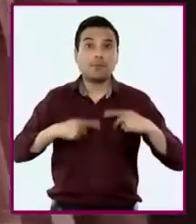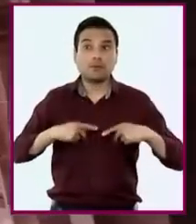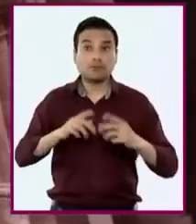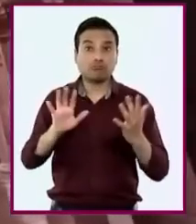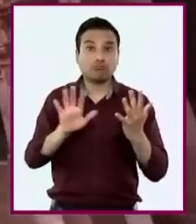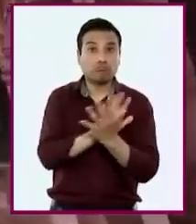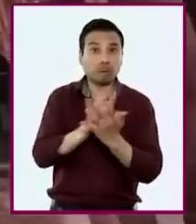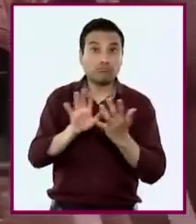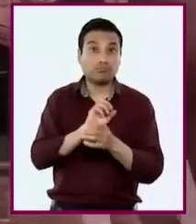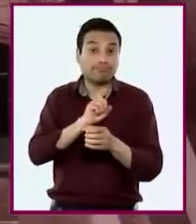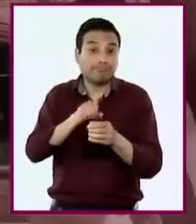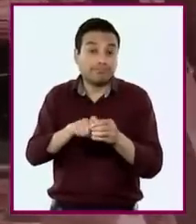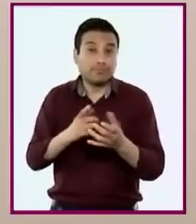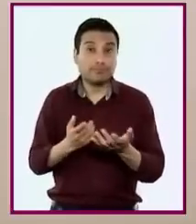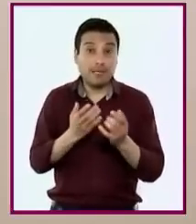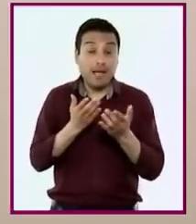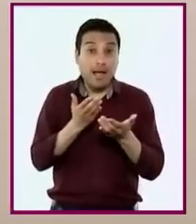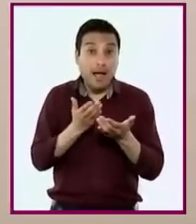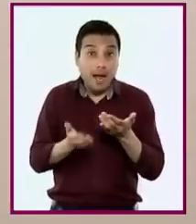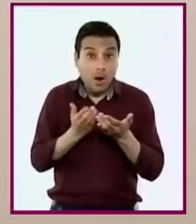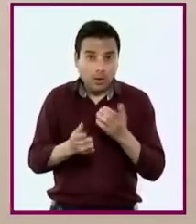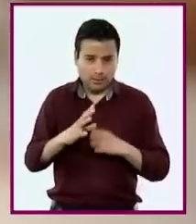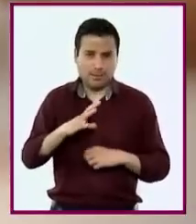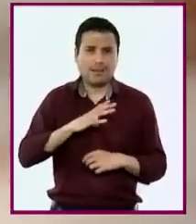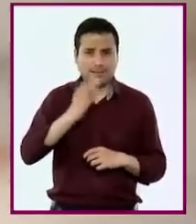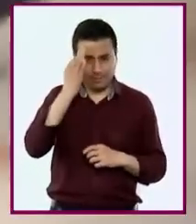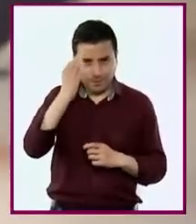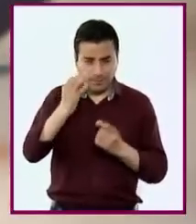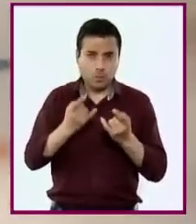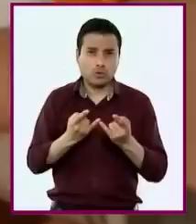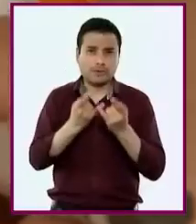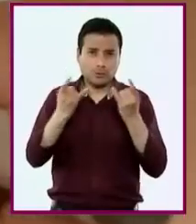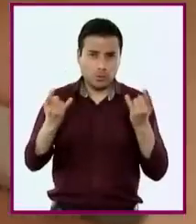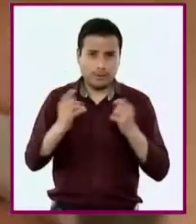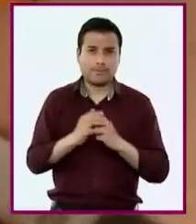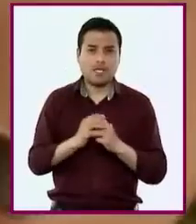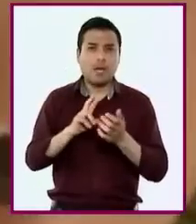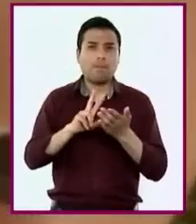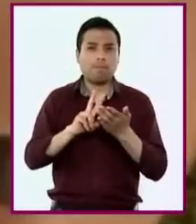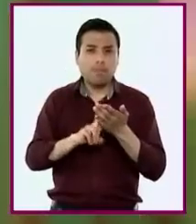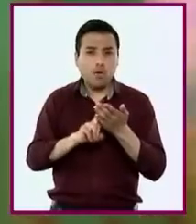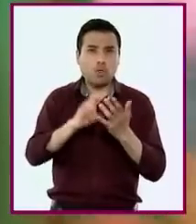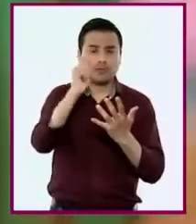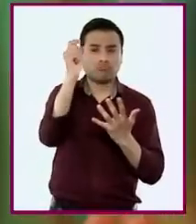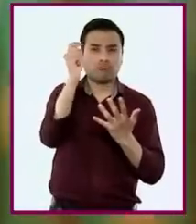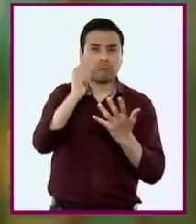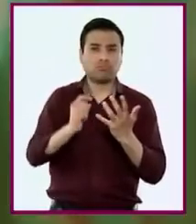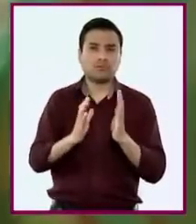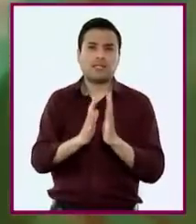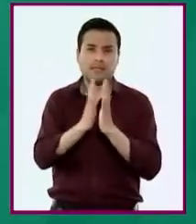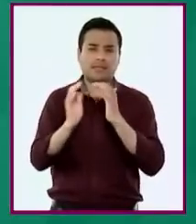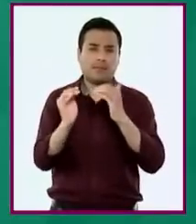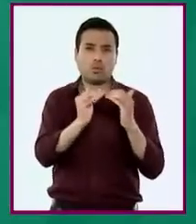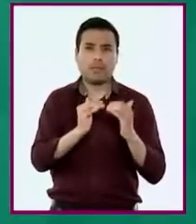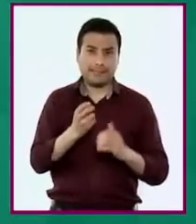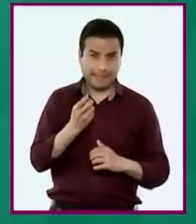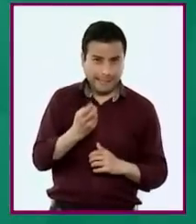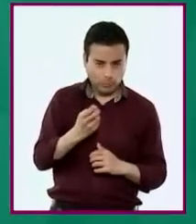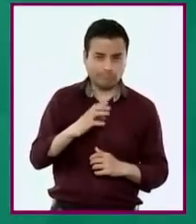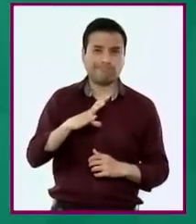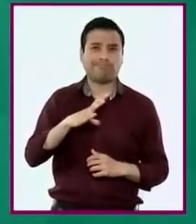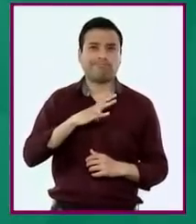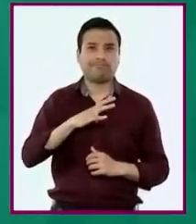vivimos un tiempo histórico y vivenciamos los principios éticos y los valores democráticos. Ahora,